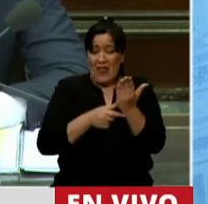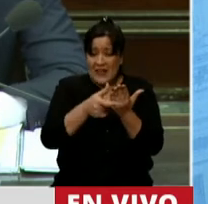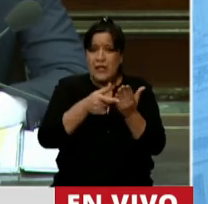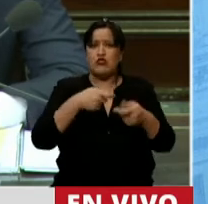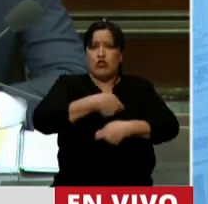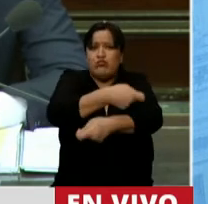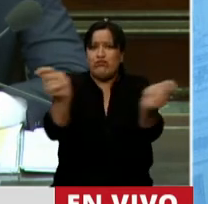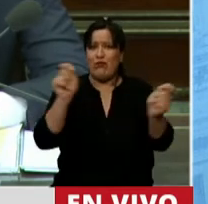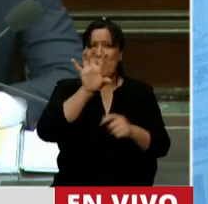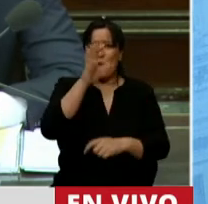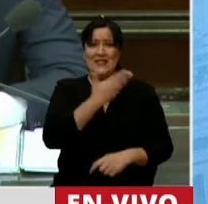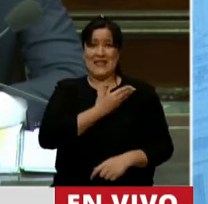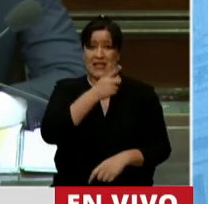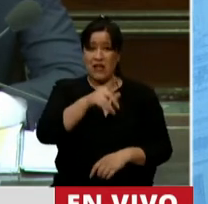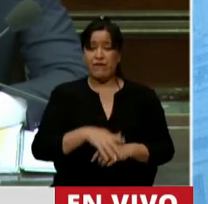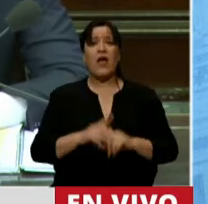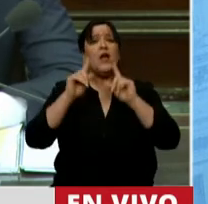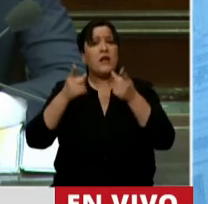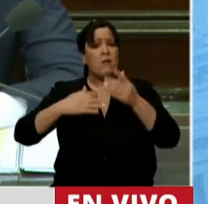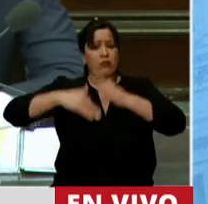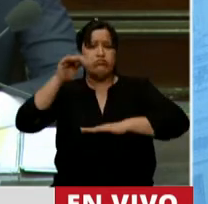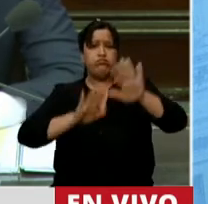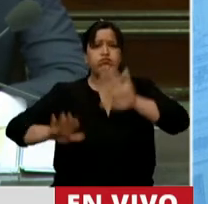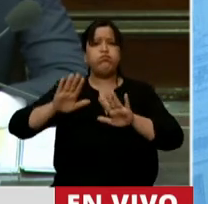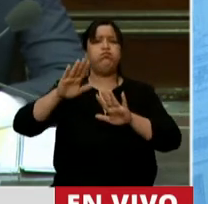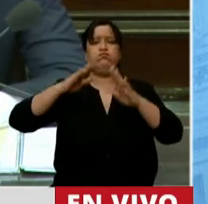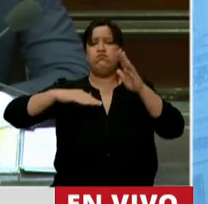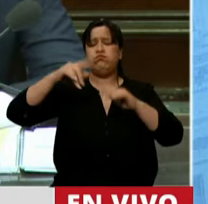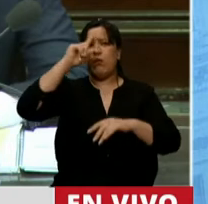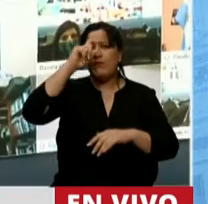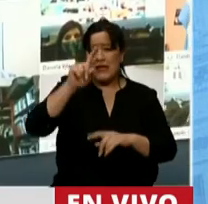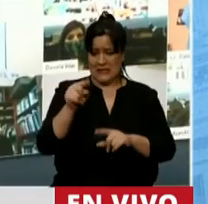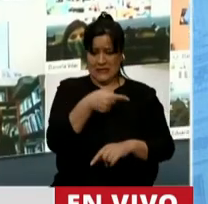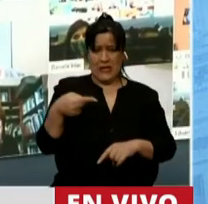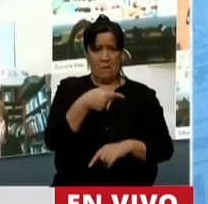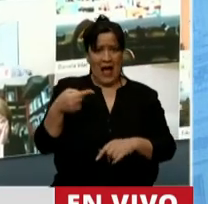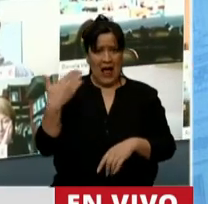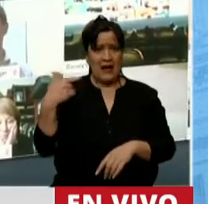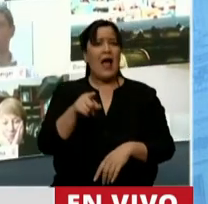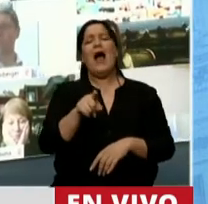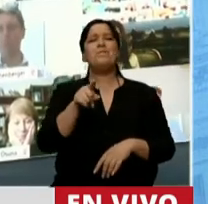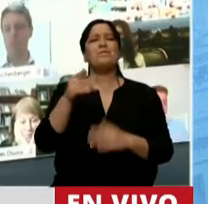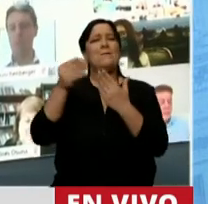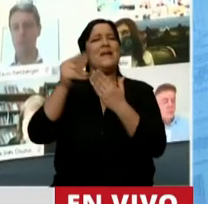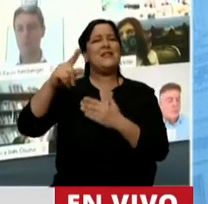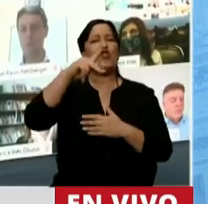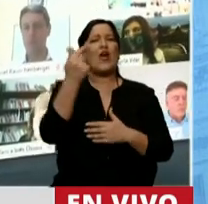Aparecieron también las obras vinculadas a la infraestructura hospitalaria. Esta misma semana el Ministro Catopodis